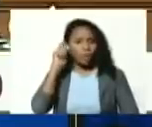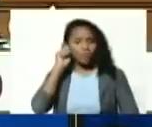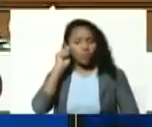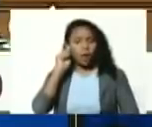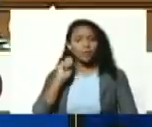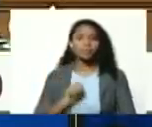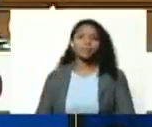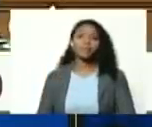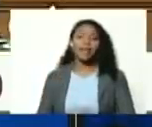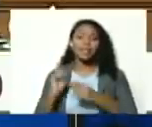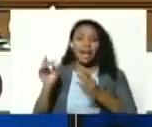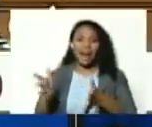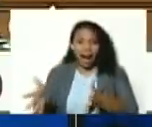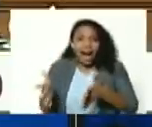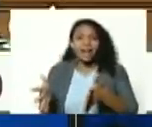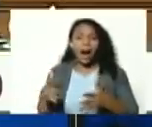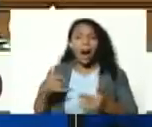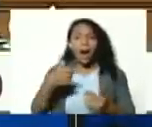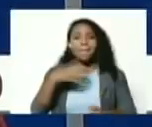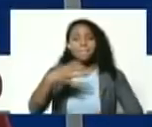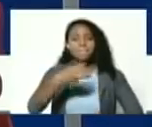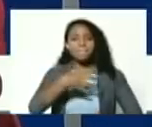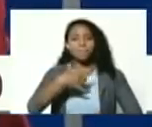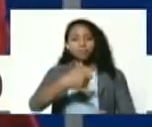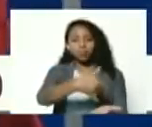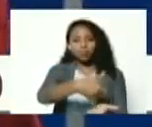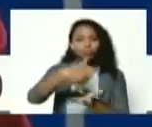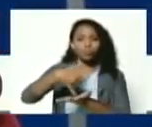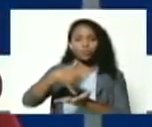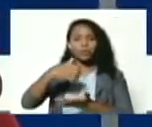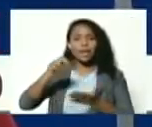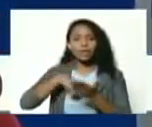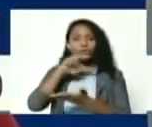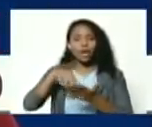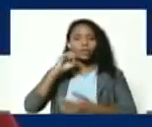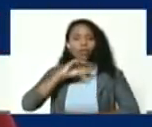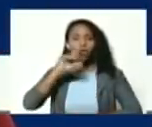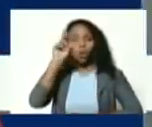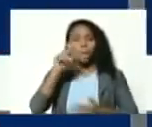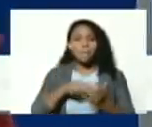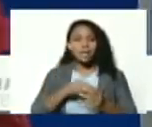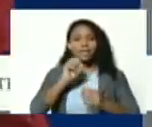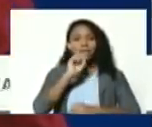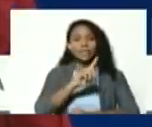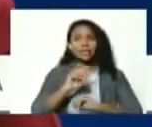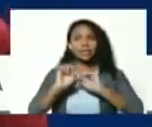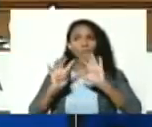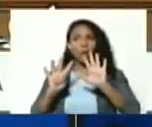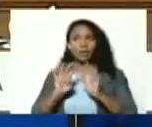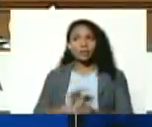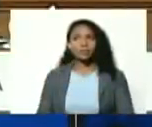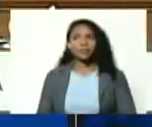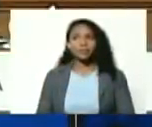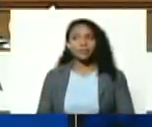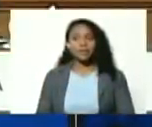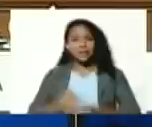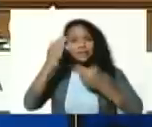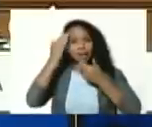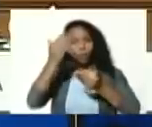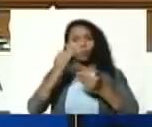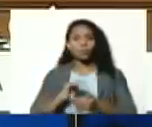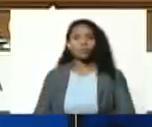vargas ganadora del premio nacional de historia dos mil diecinueve saludo